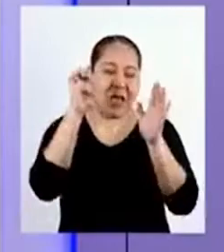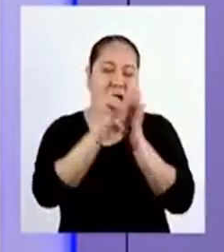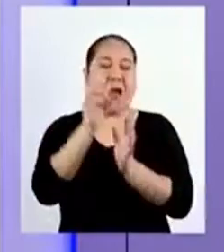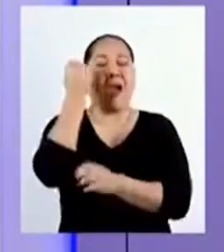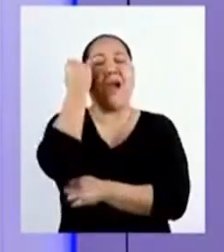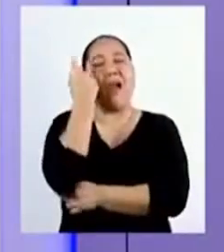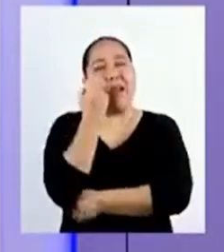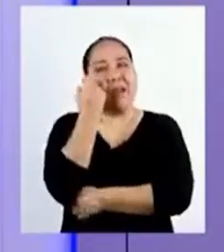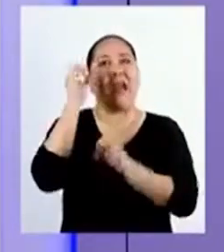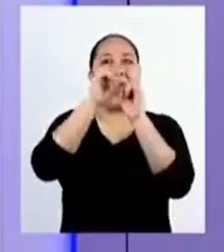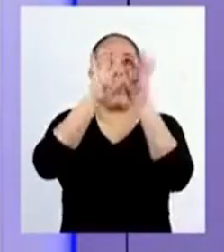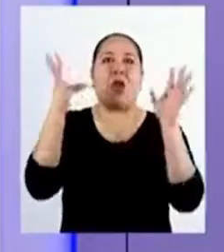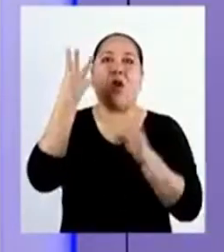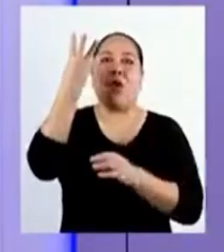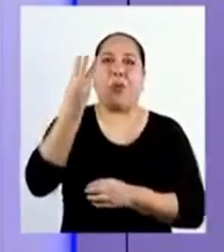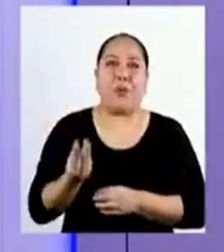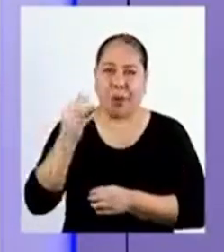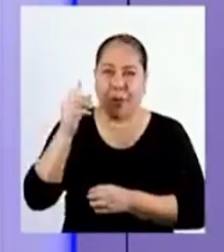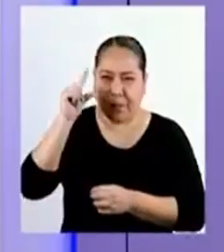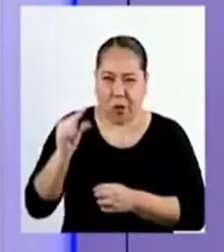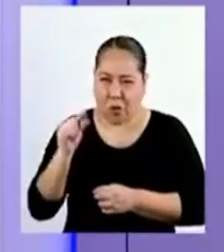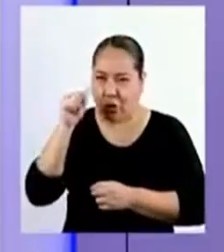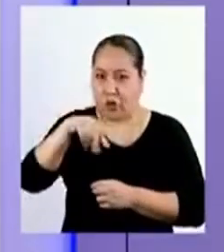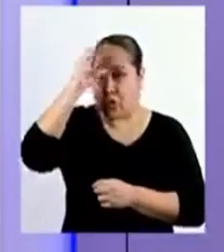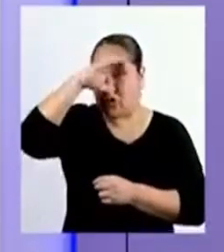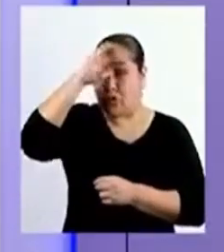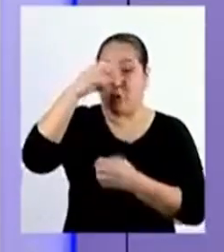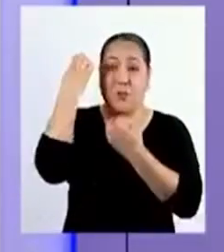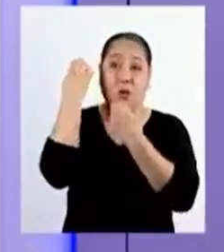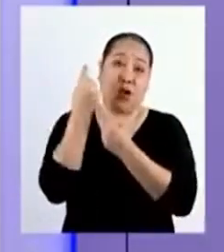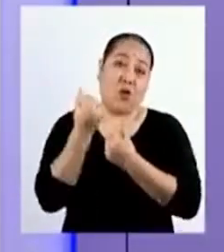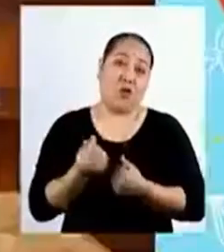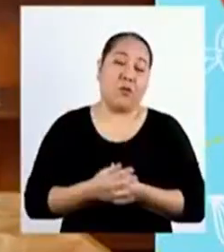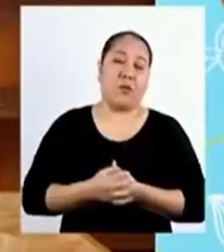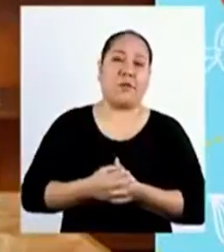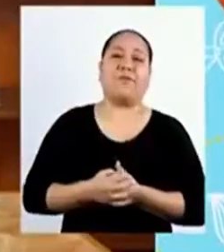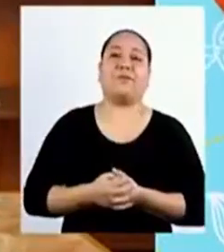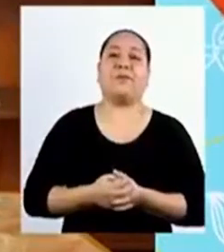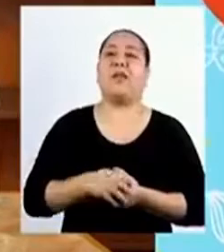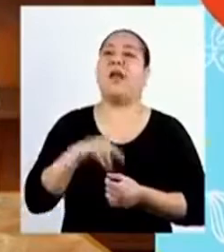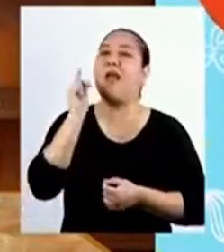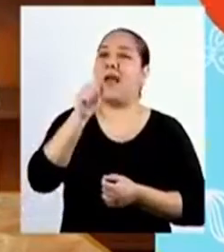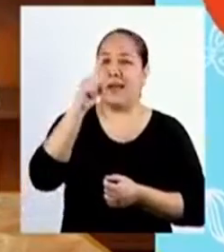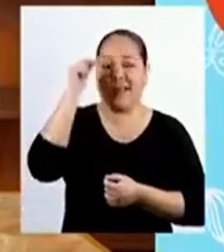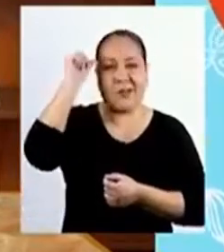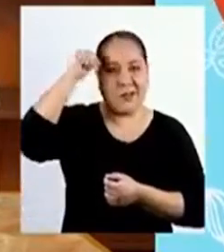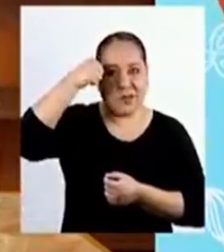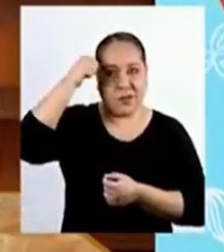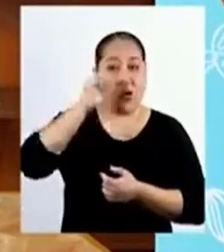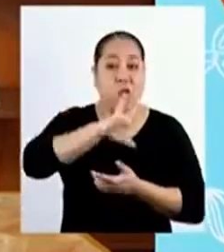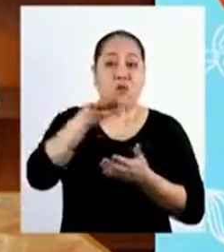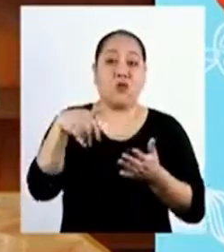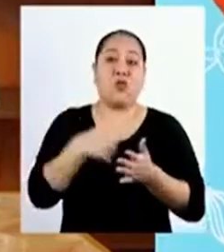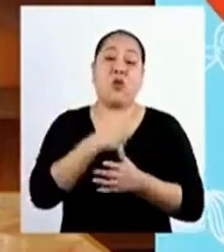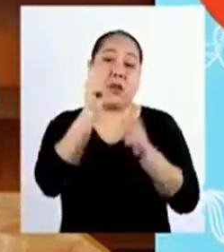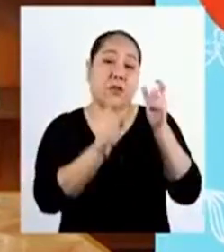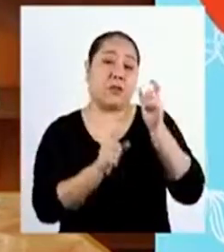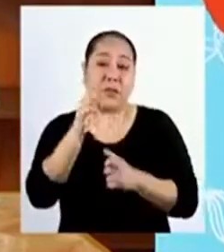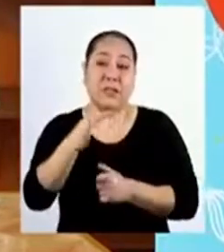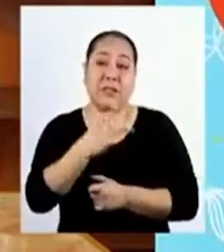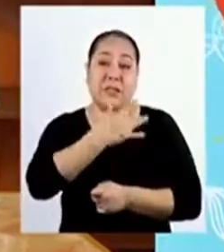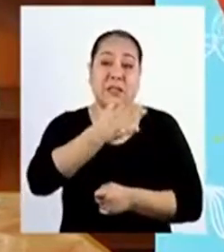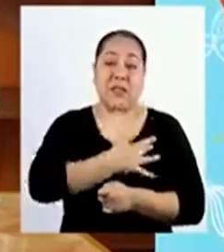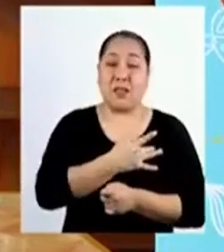podido entender mejor la escasez Como un concepto económico Y recordemos Que todas las personas